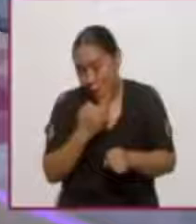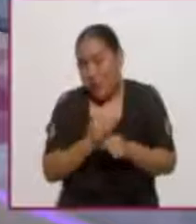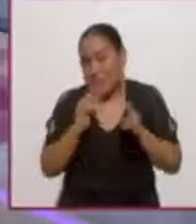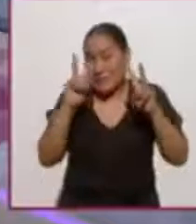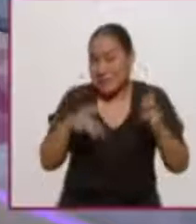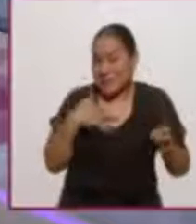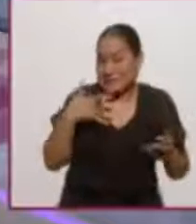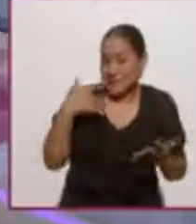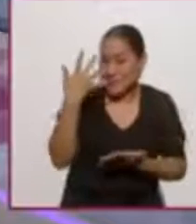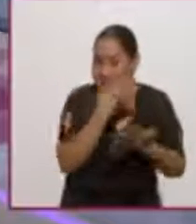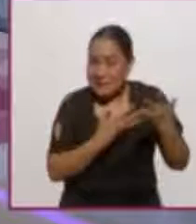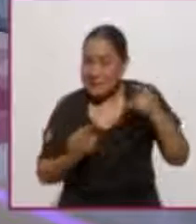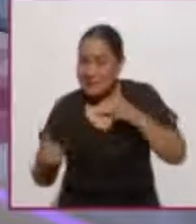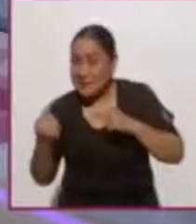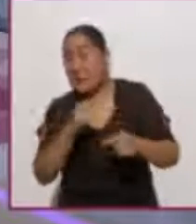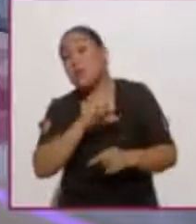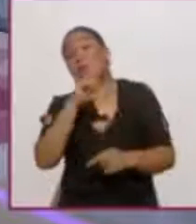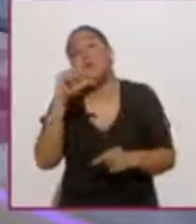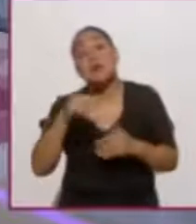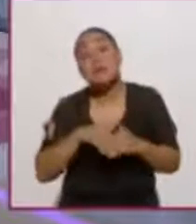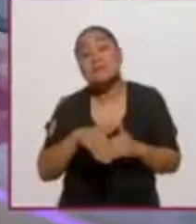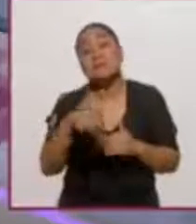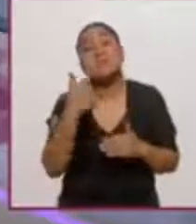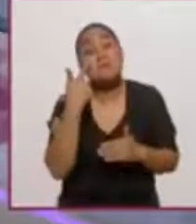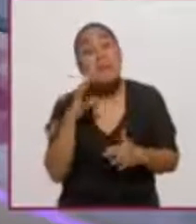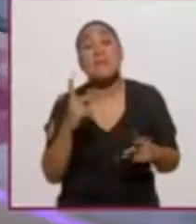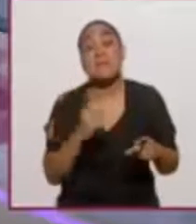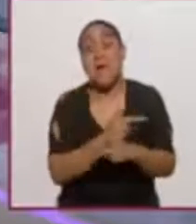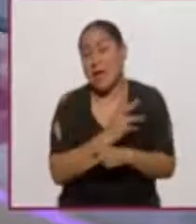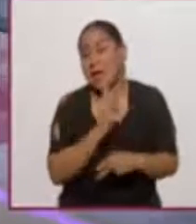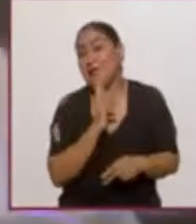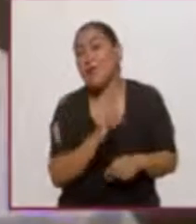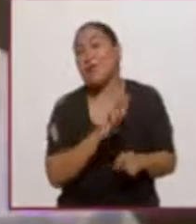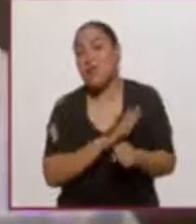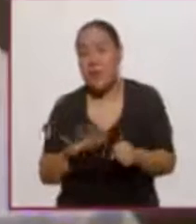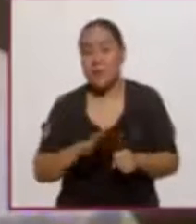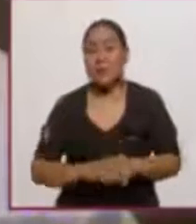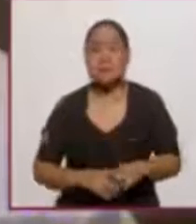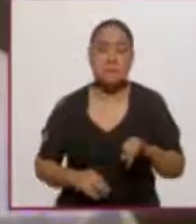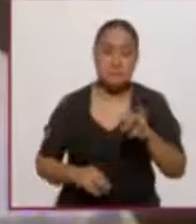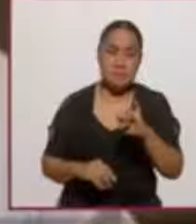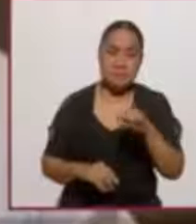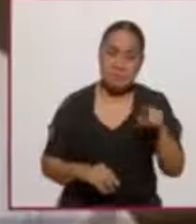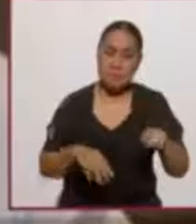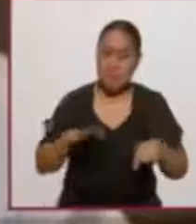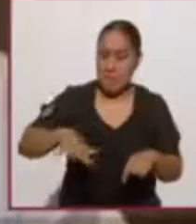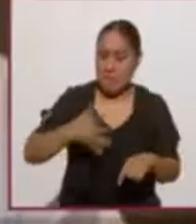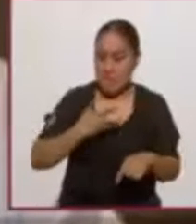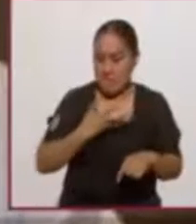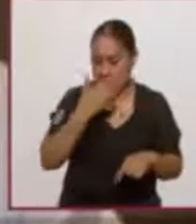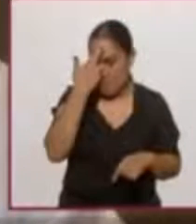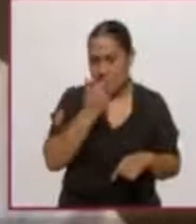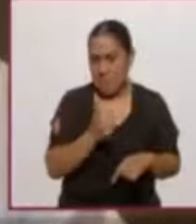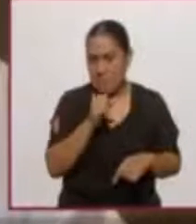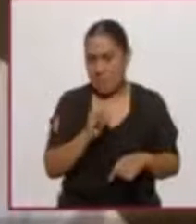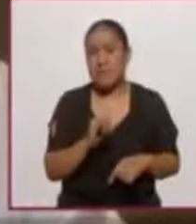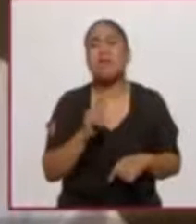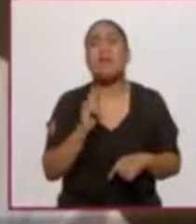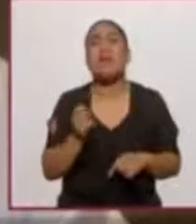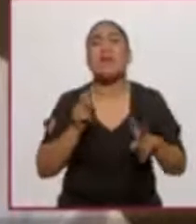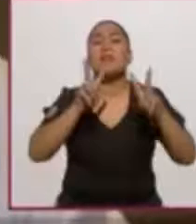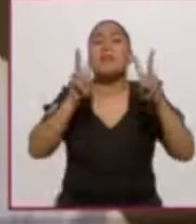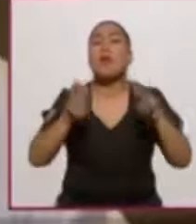en todo, cuáles son los resultados. Sí, creo que señalas un buen punto, que el tema de